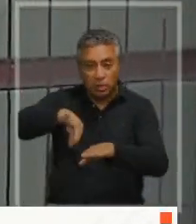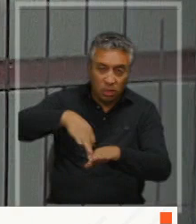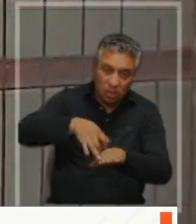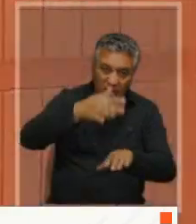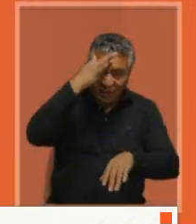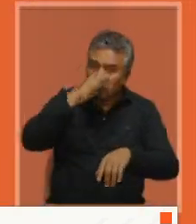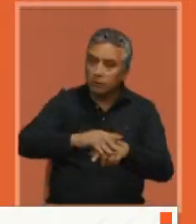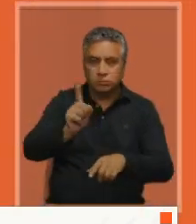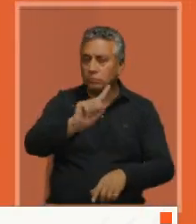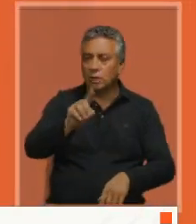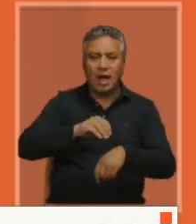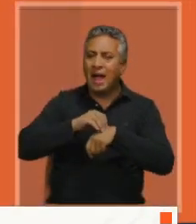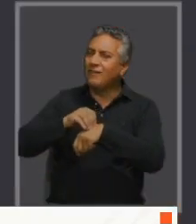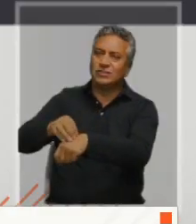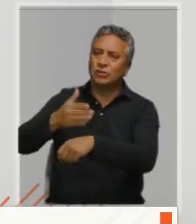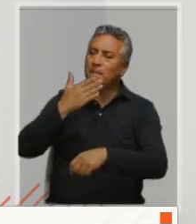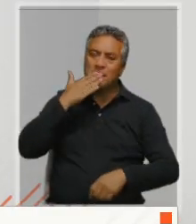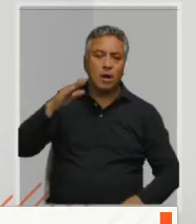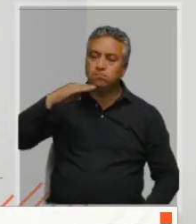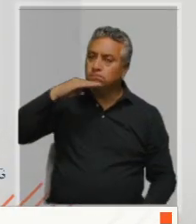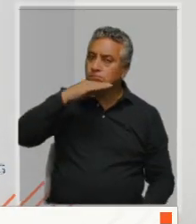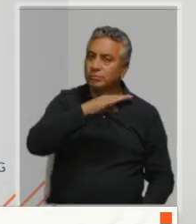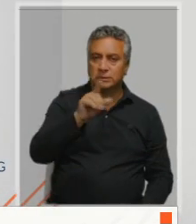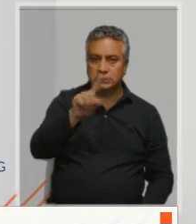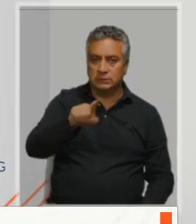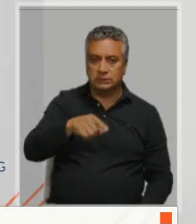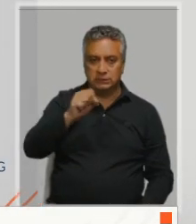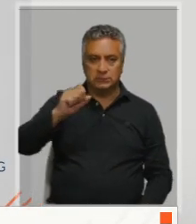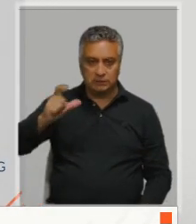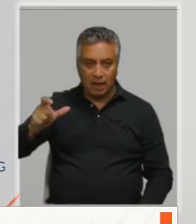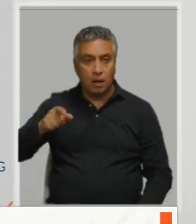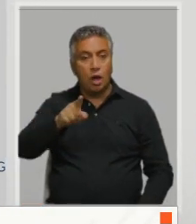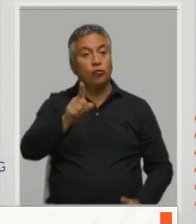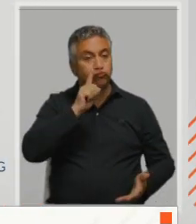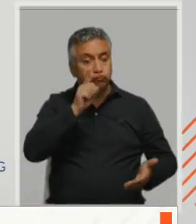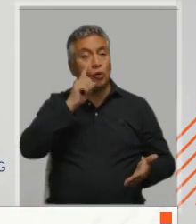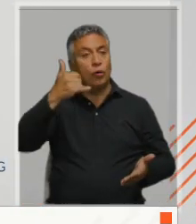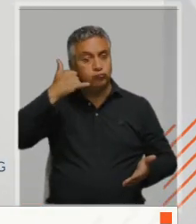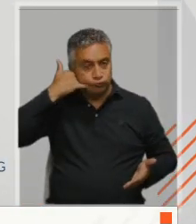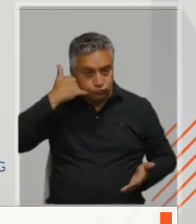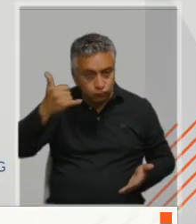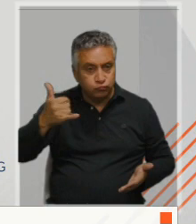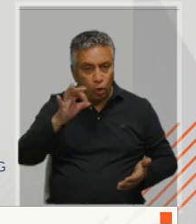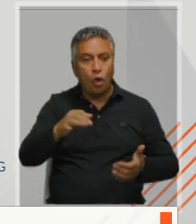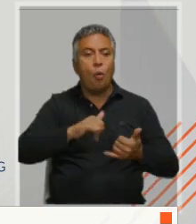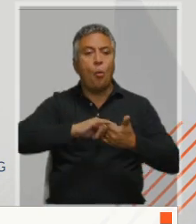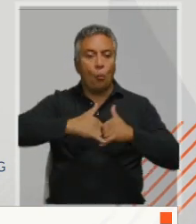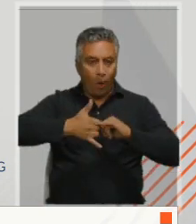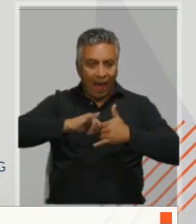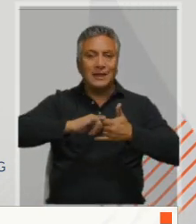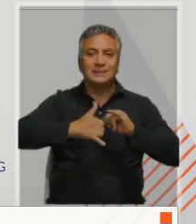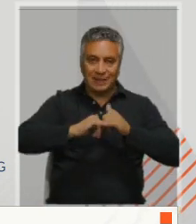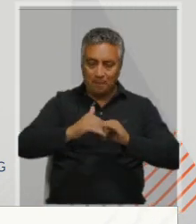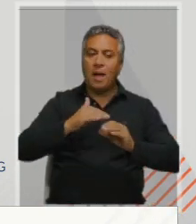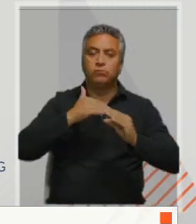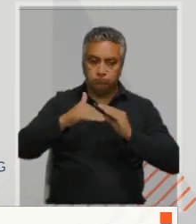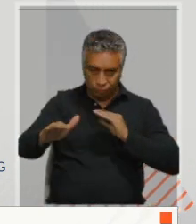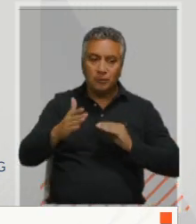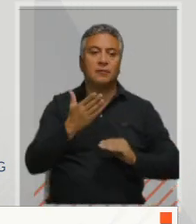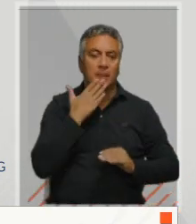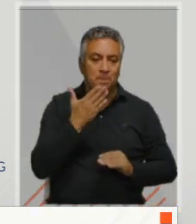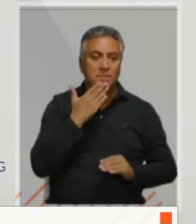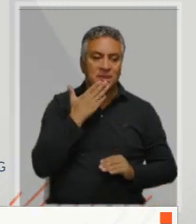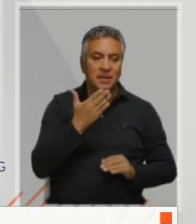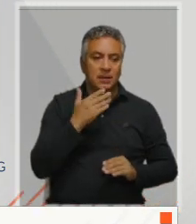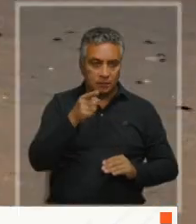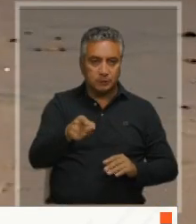avise al sal. Para alertar de aves afectadas existe un call center, también un WhatsApp que funciona a las 24 horas. Y para